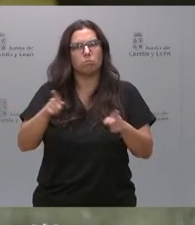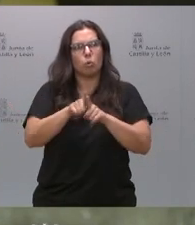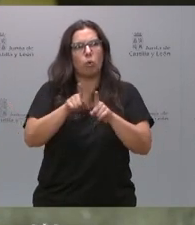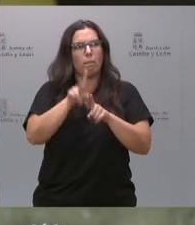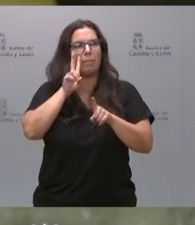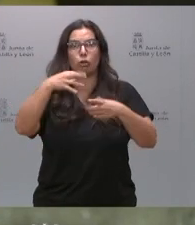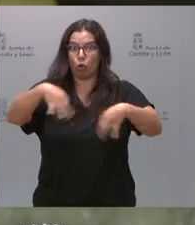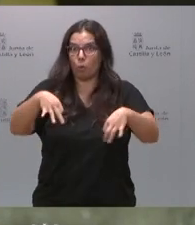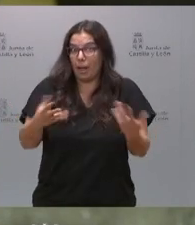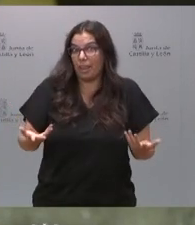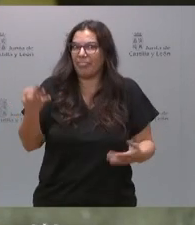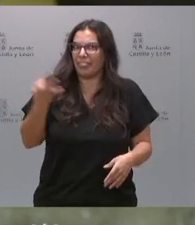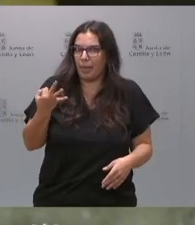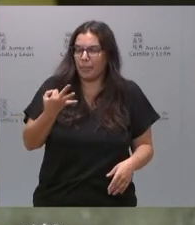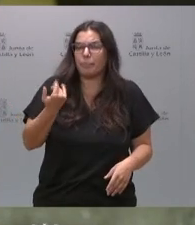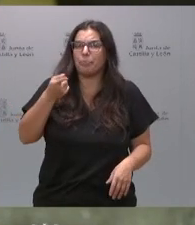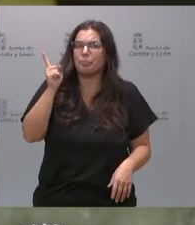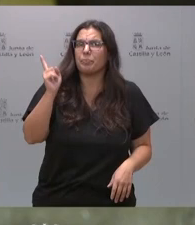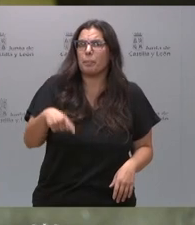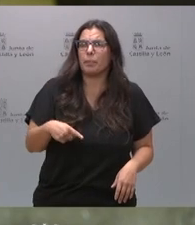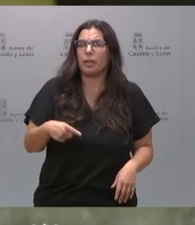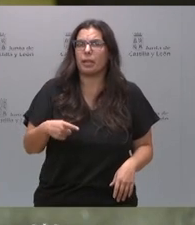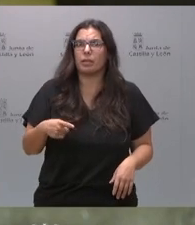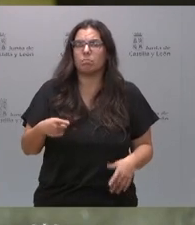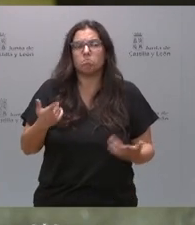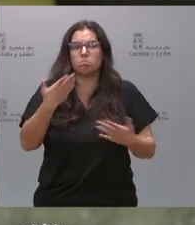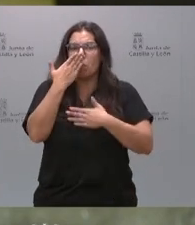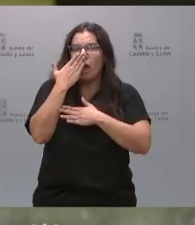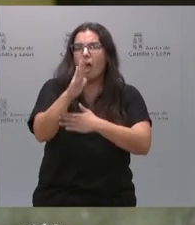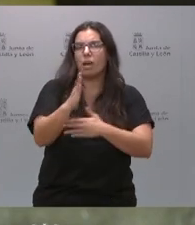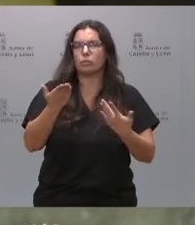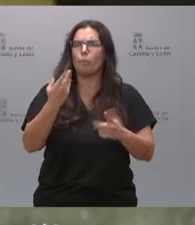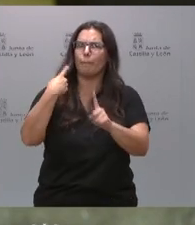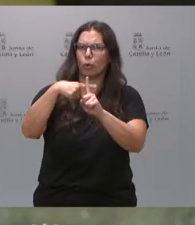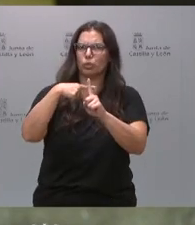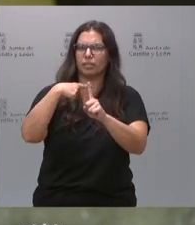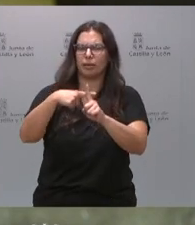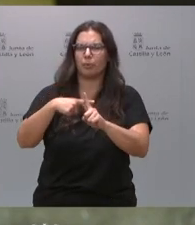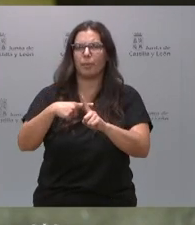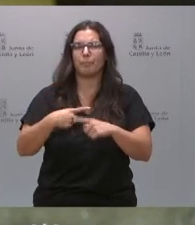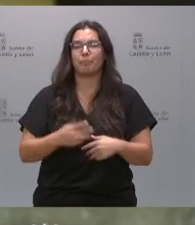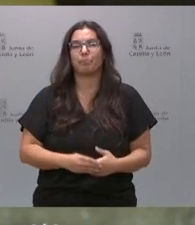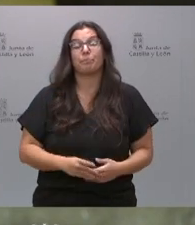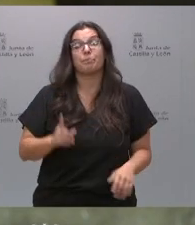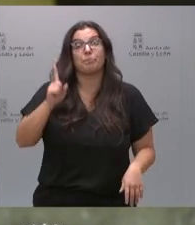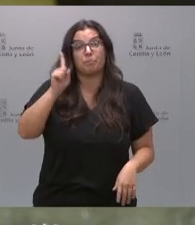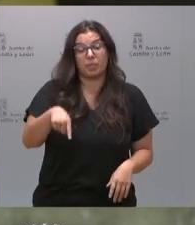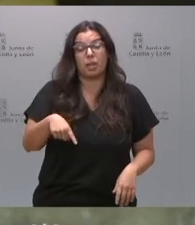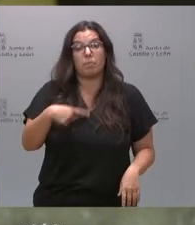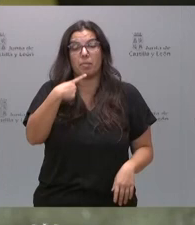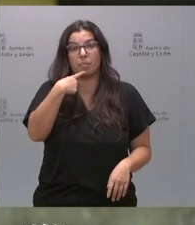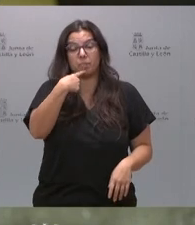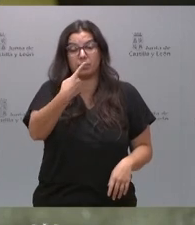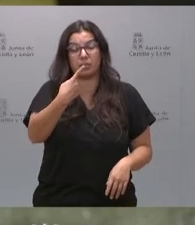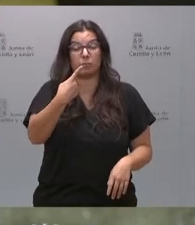normalidad y también desde la actitud positiva. Tengo que decir también que, en